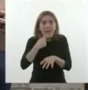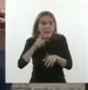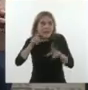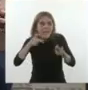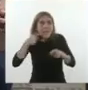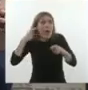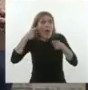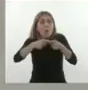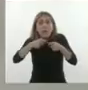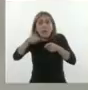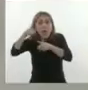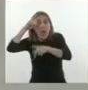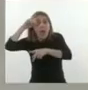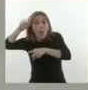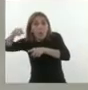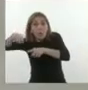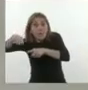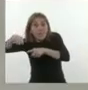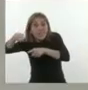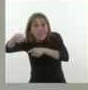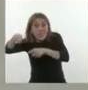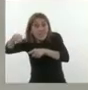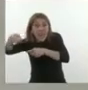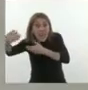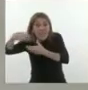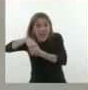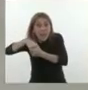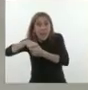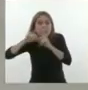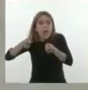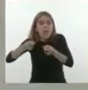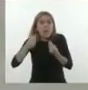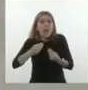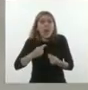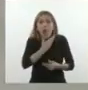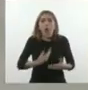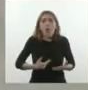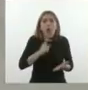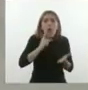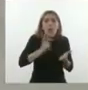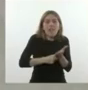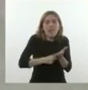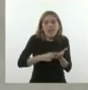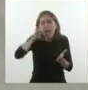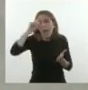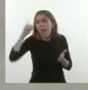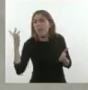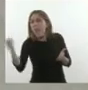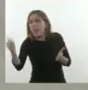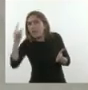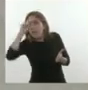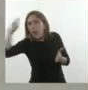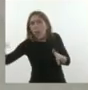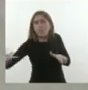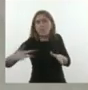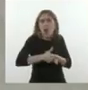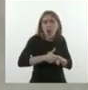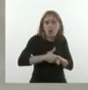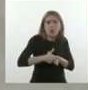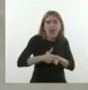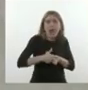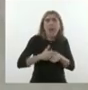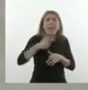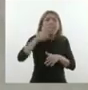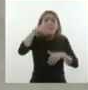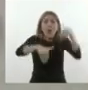que ir a tribunales, es modificar el curso, las decisiones de un gobierno democráticamente elegido. Se quedan sin